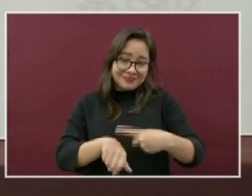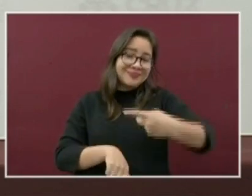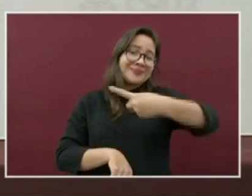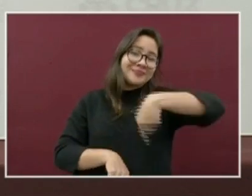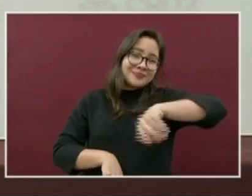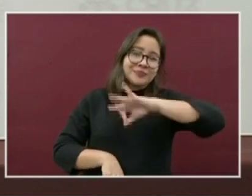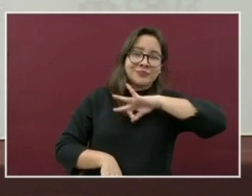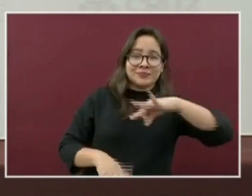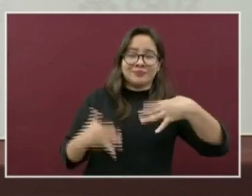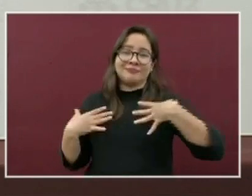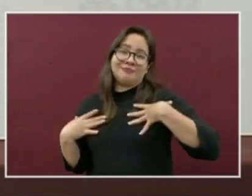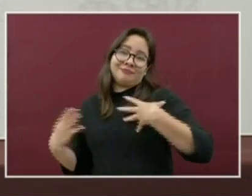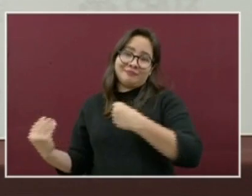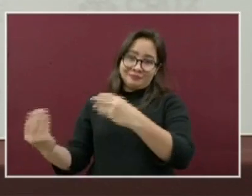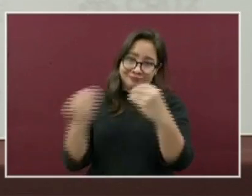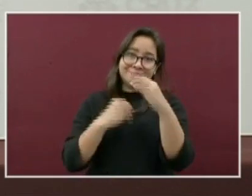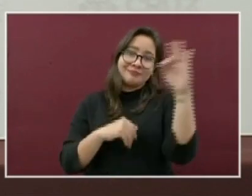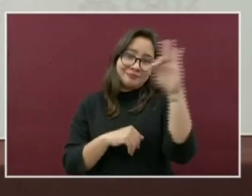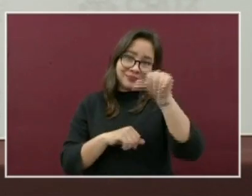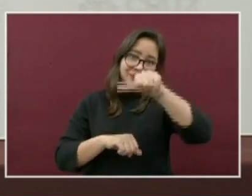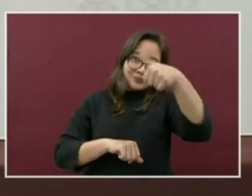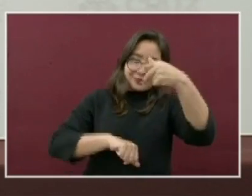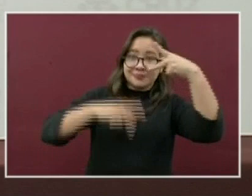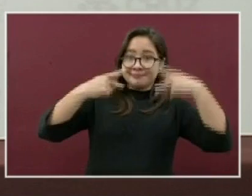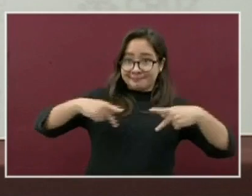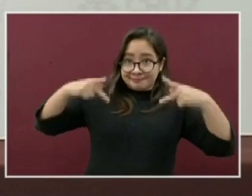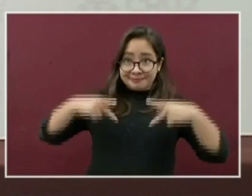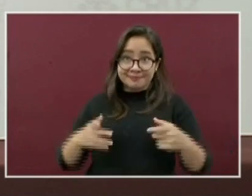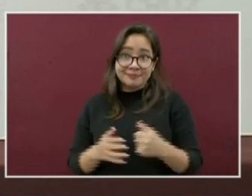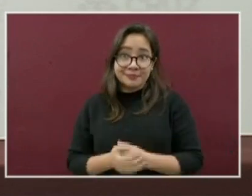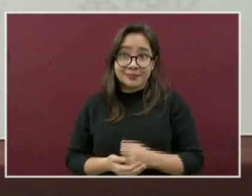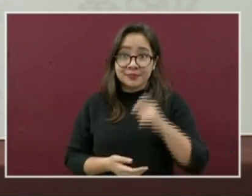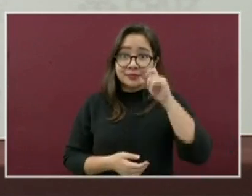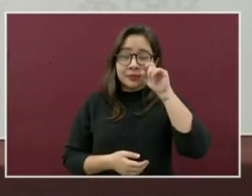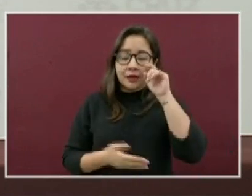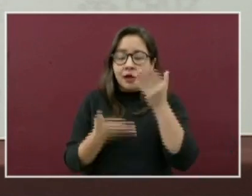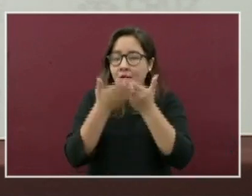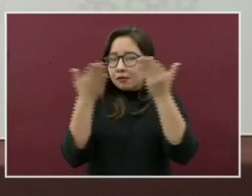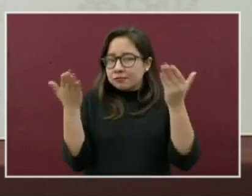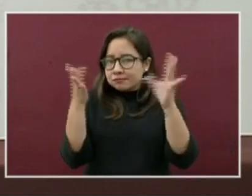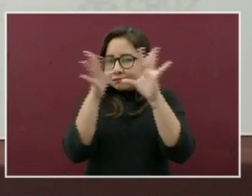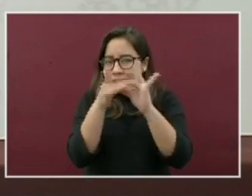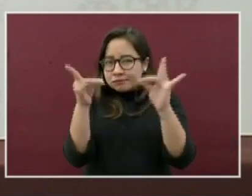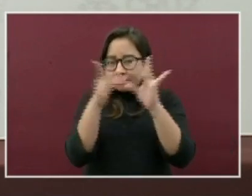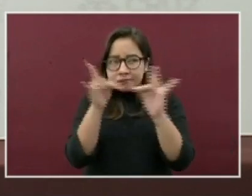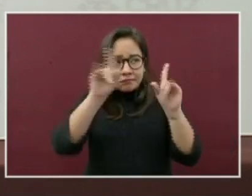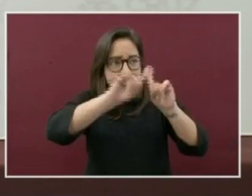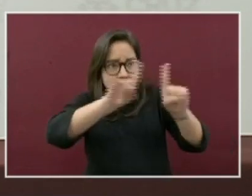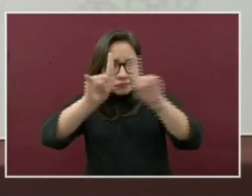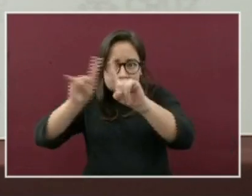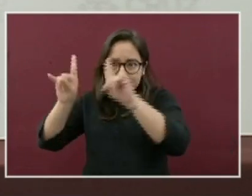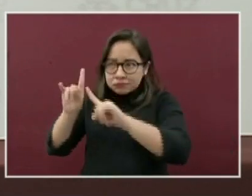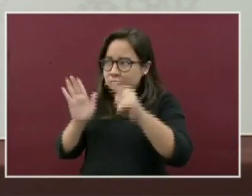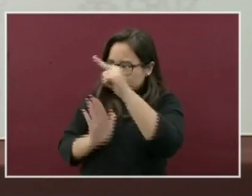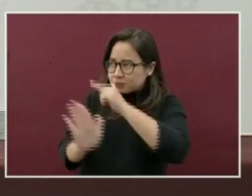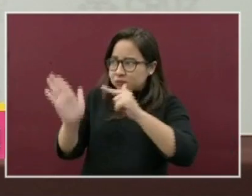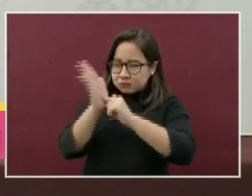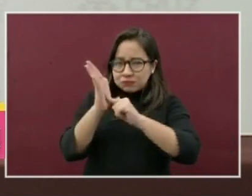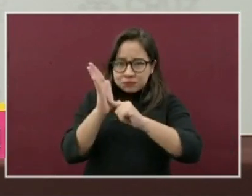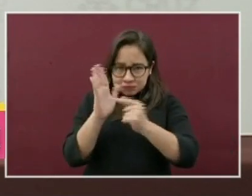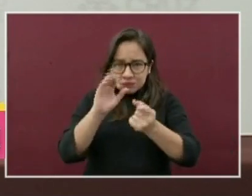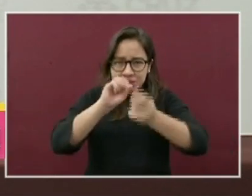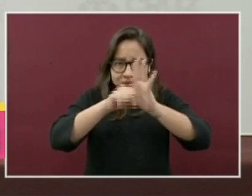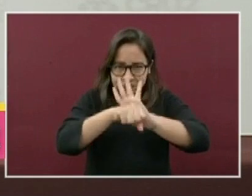transmitir la infección a otras personas. Ahora les muestro los municipios que además de casos acumulados durante toda la